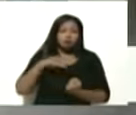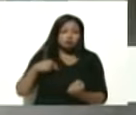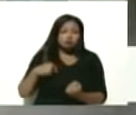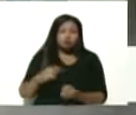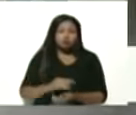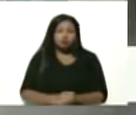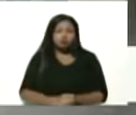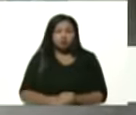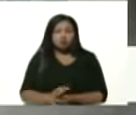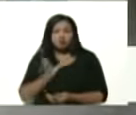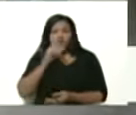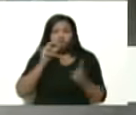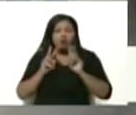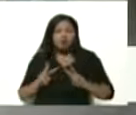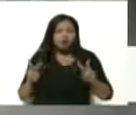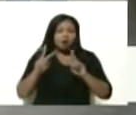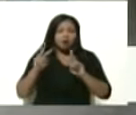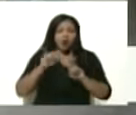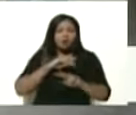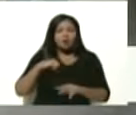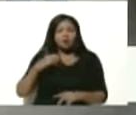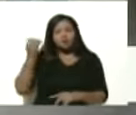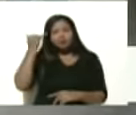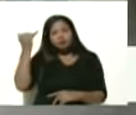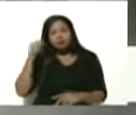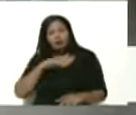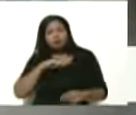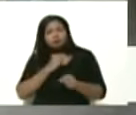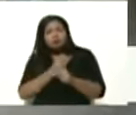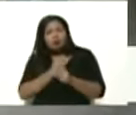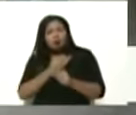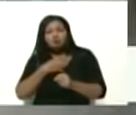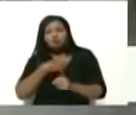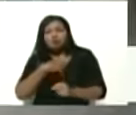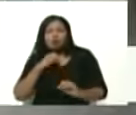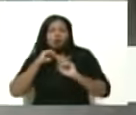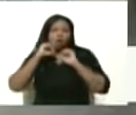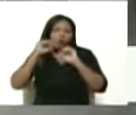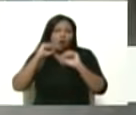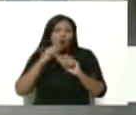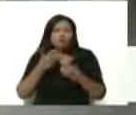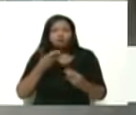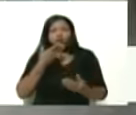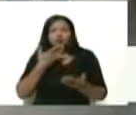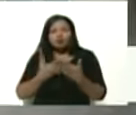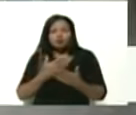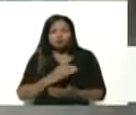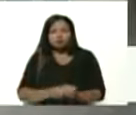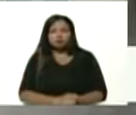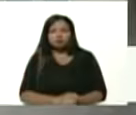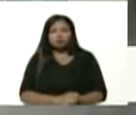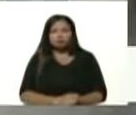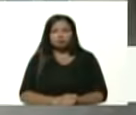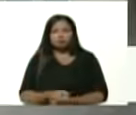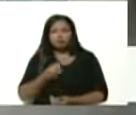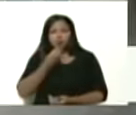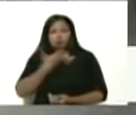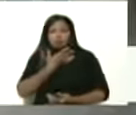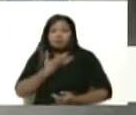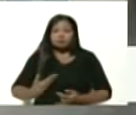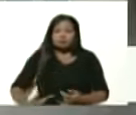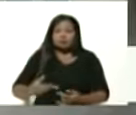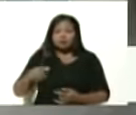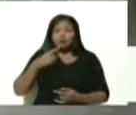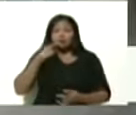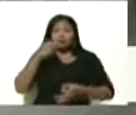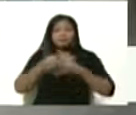su valor a nuestras ideas a nuestro trabajo esto no fuese posible muchas gracias bueno presidente ya